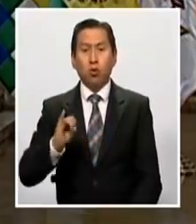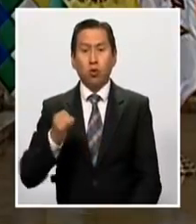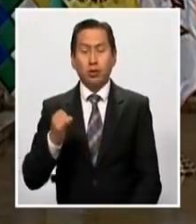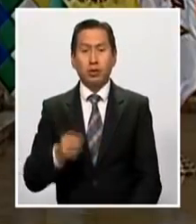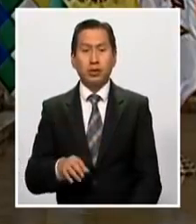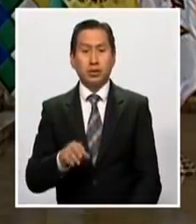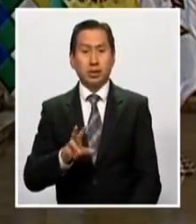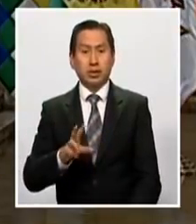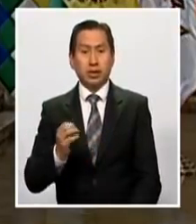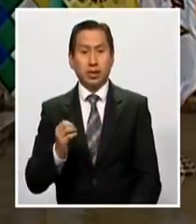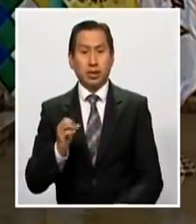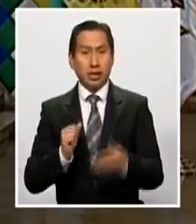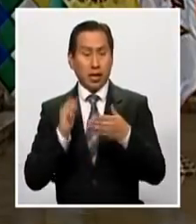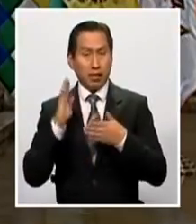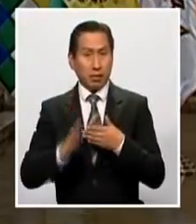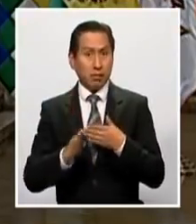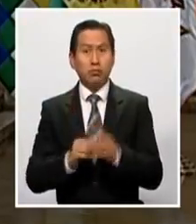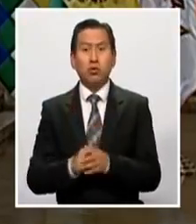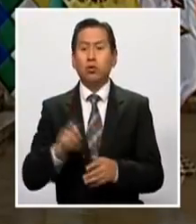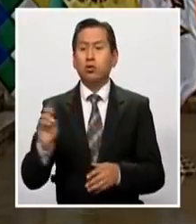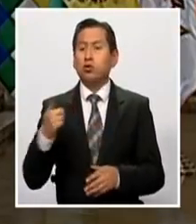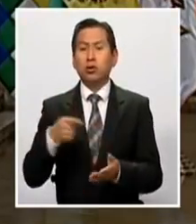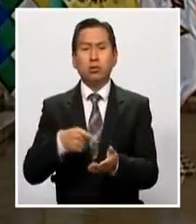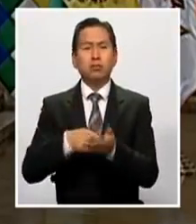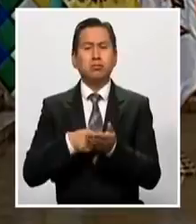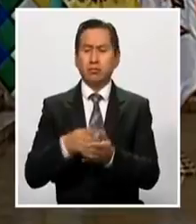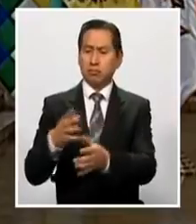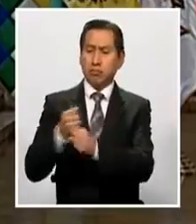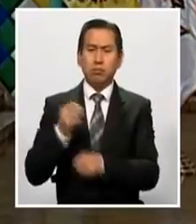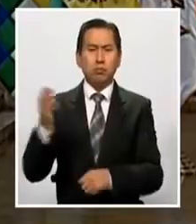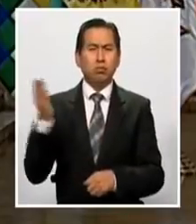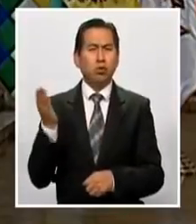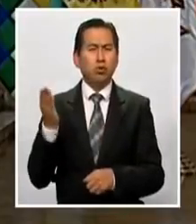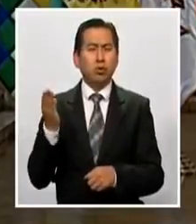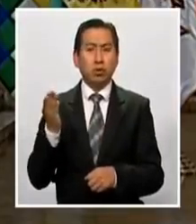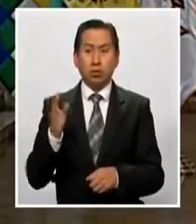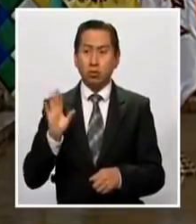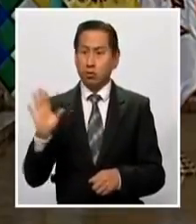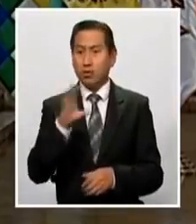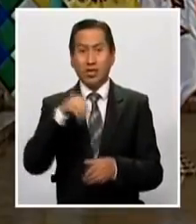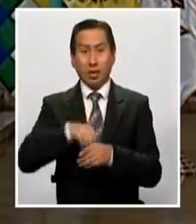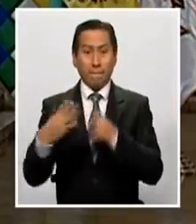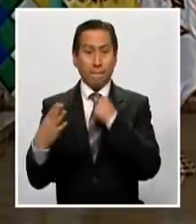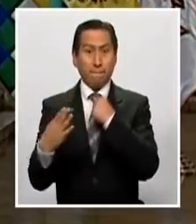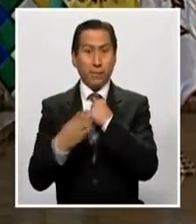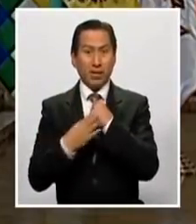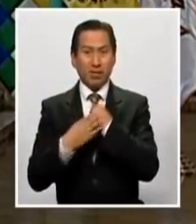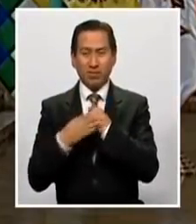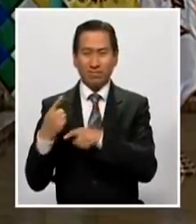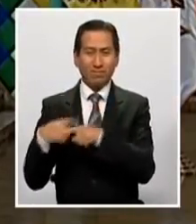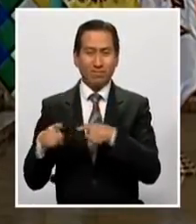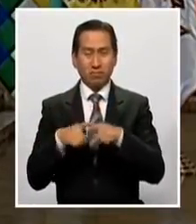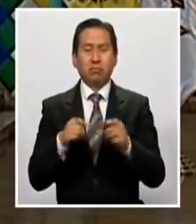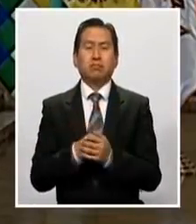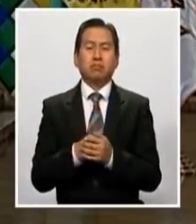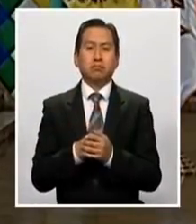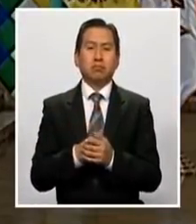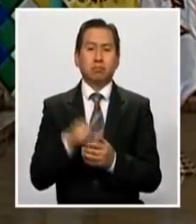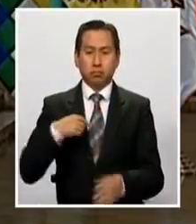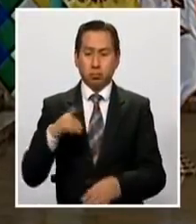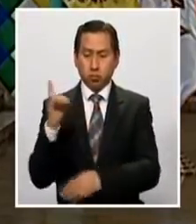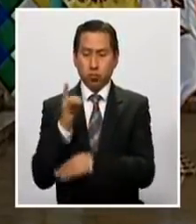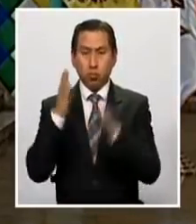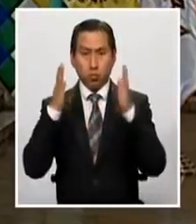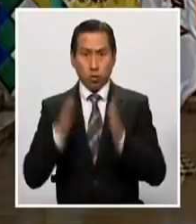de abril. Las únicas condiciones para cobrar este nuevo bono en los bancos y financieras son ser